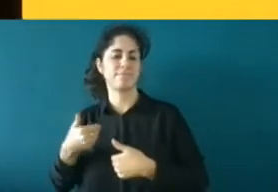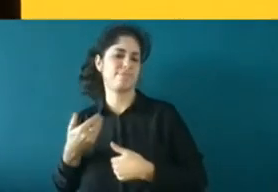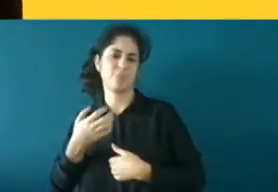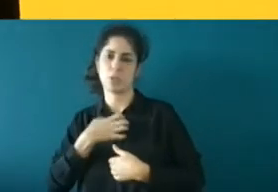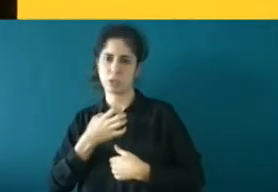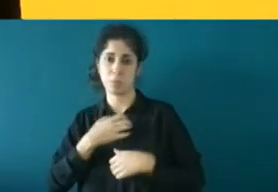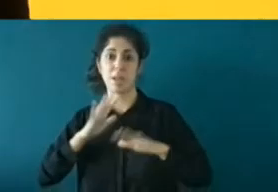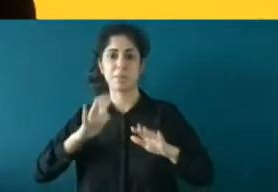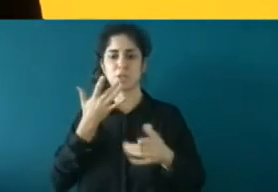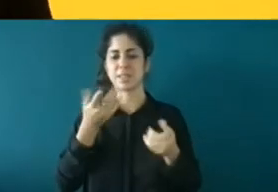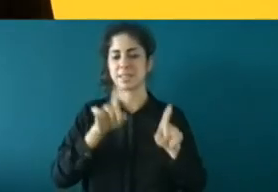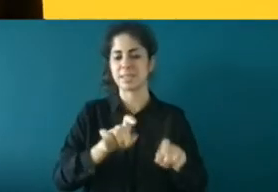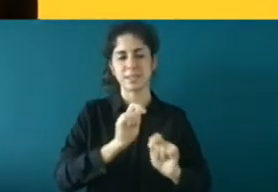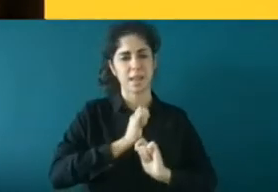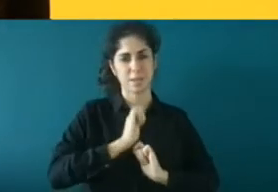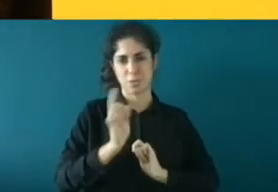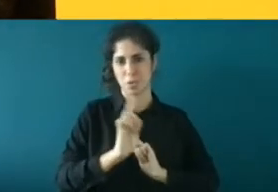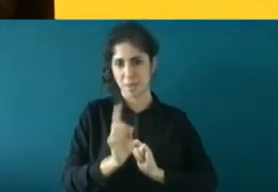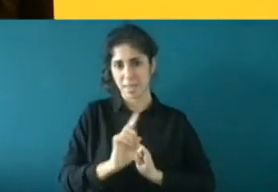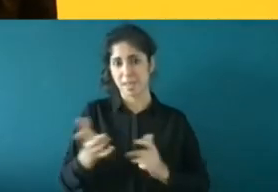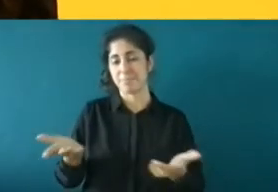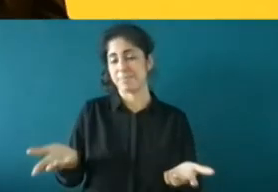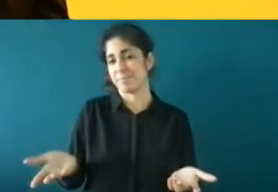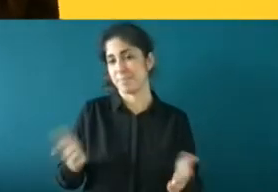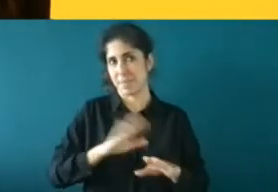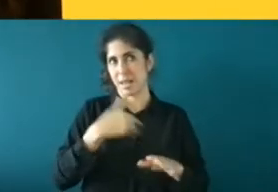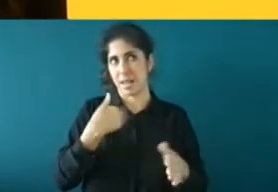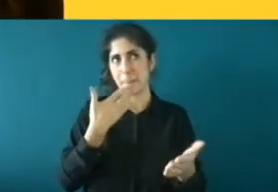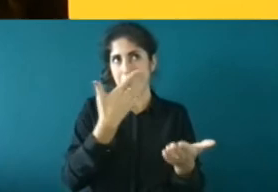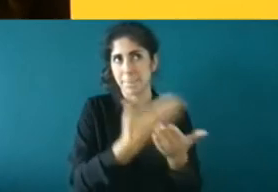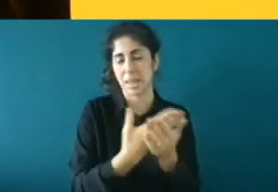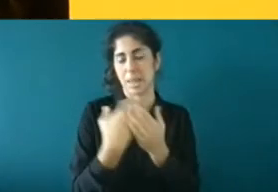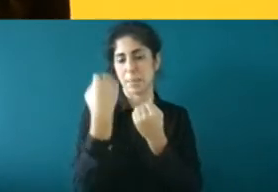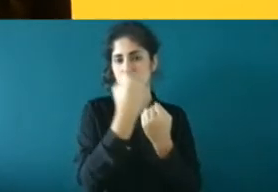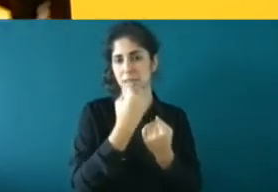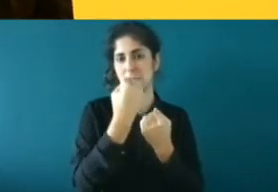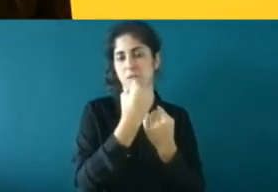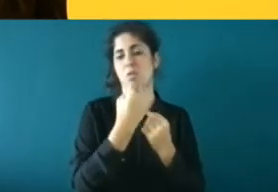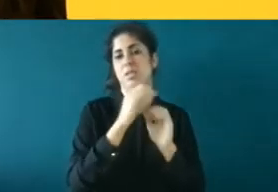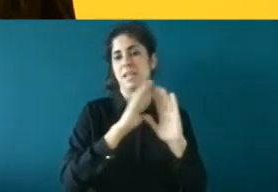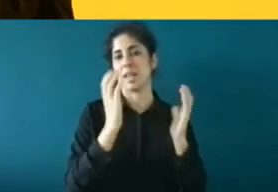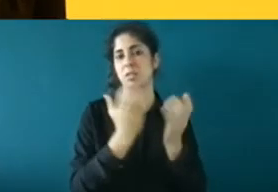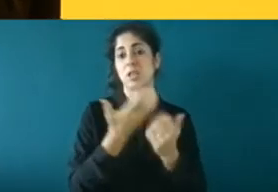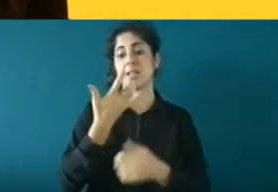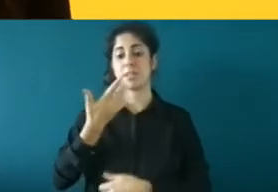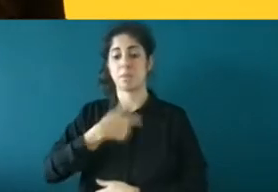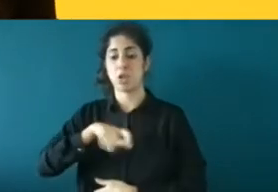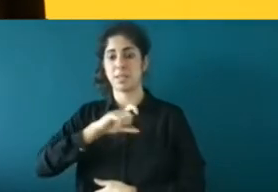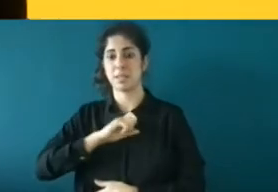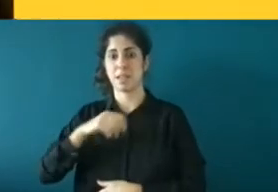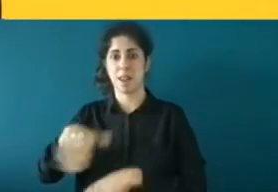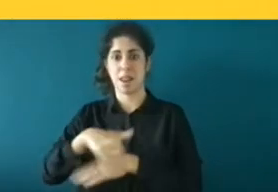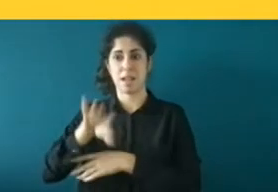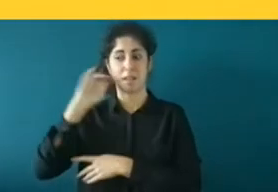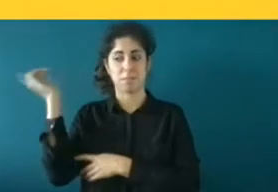manifestar mi voluntad de solicitar protección internacional, pues, si me pilla el policía por la calle, me lleva a comisaría, paso 72 horas en